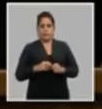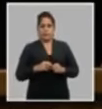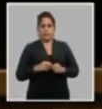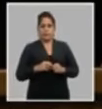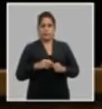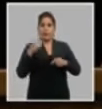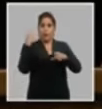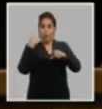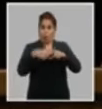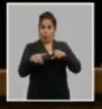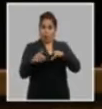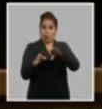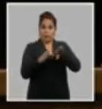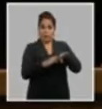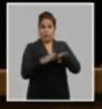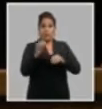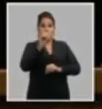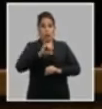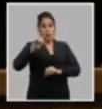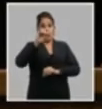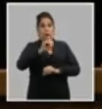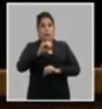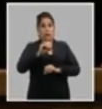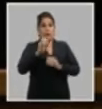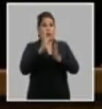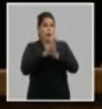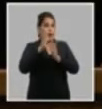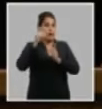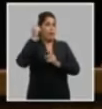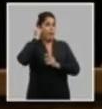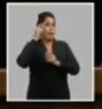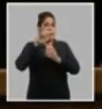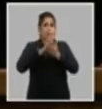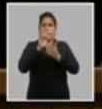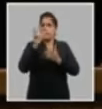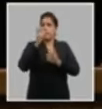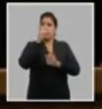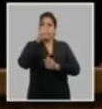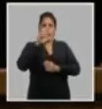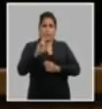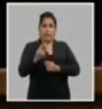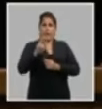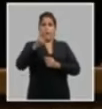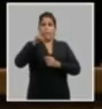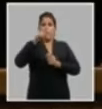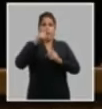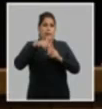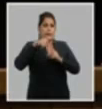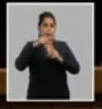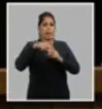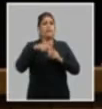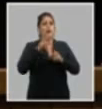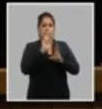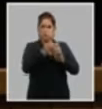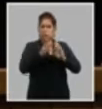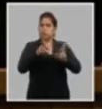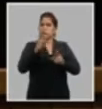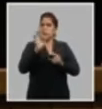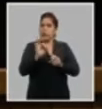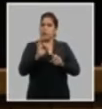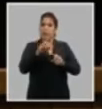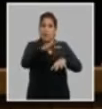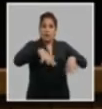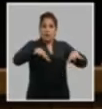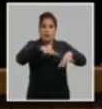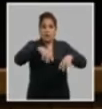propiciar que las organizaciones de masas continúen la actualización de sus misiones a partir del